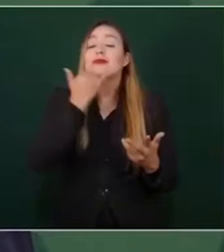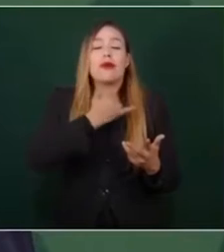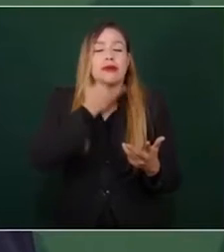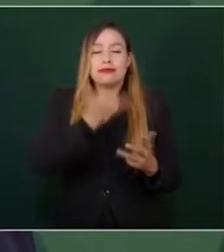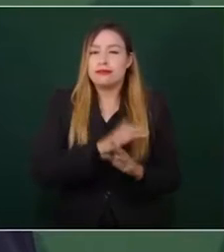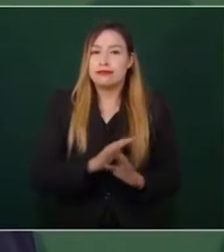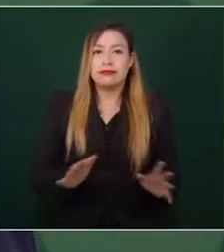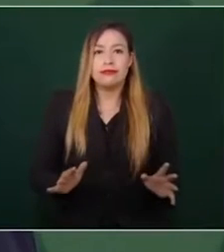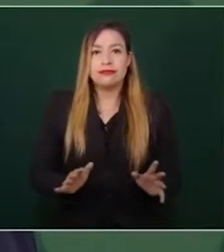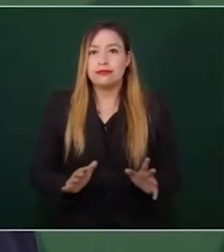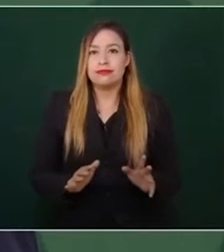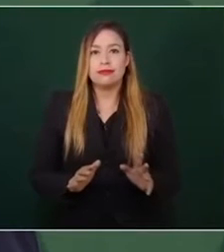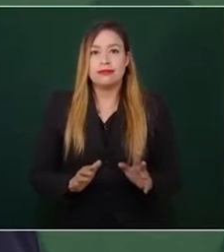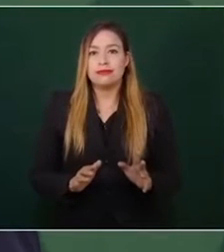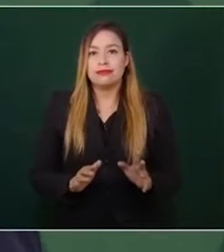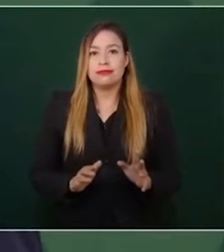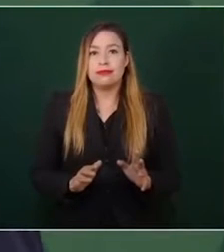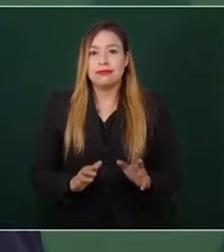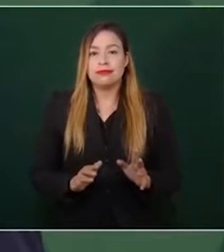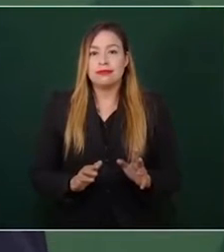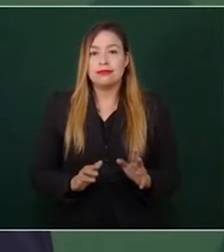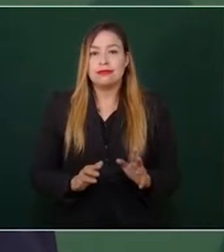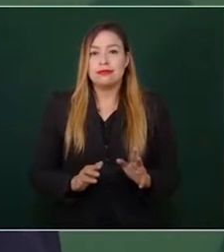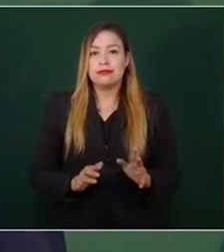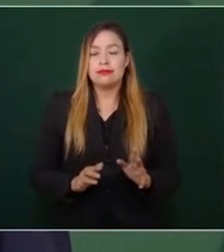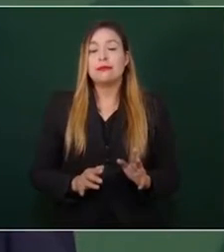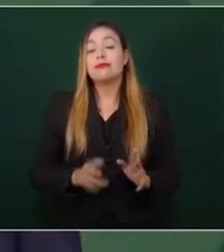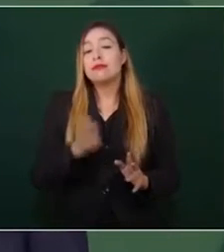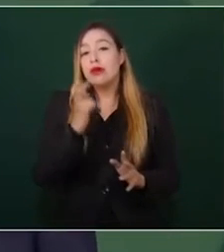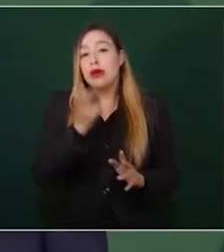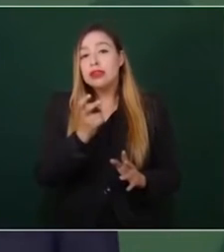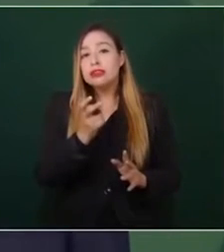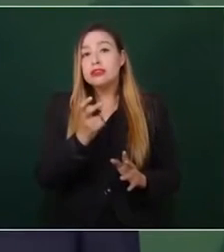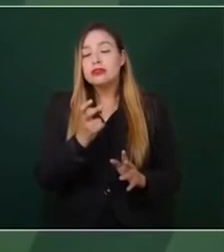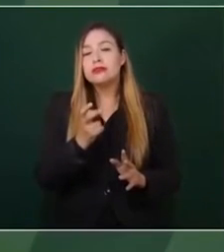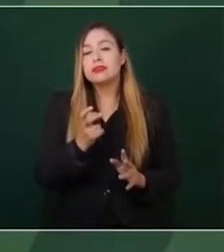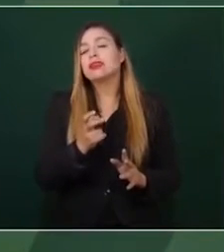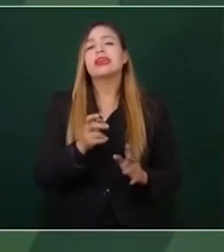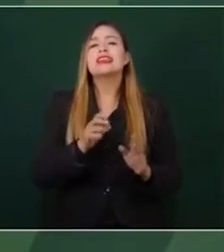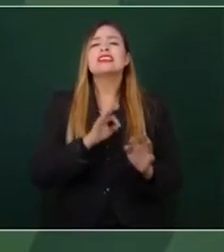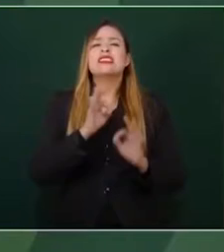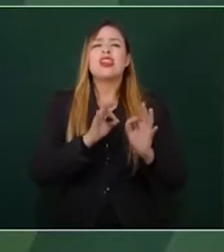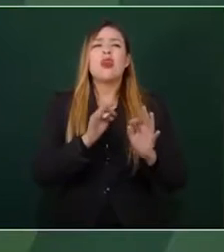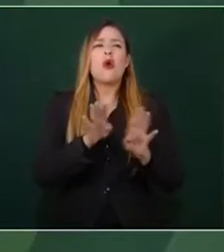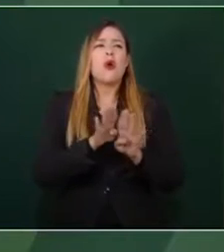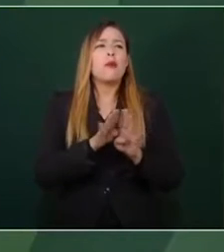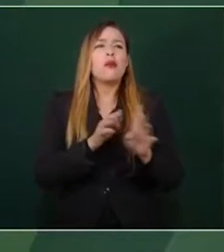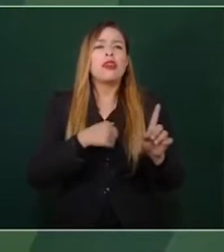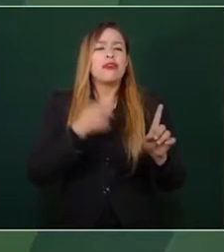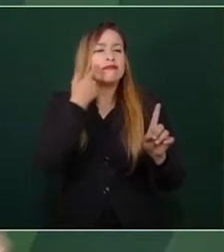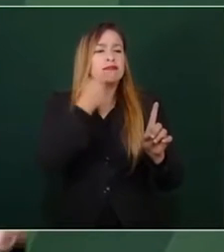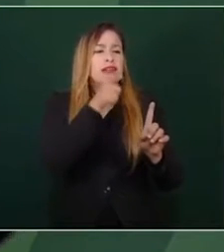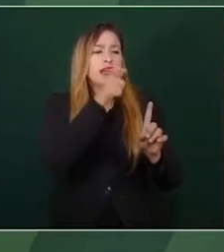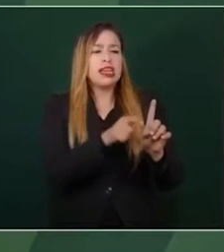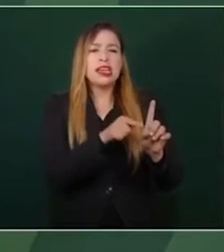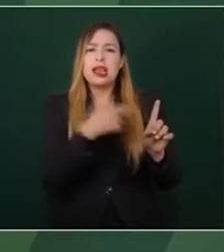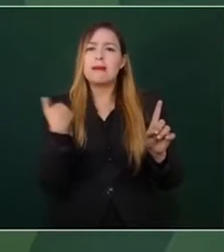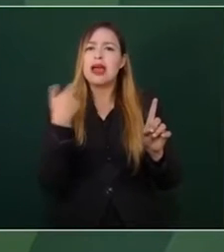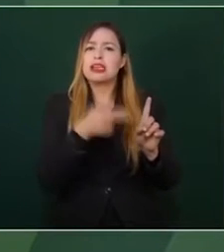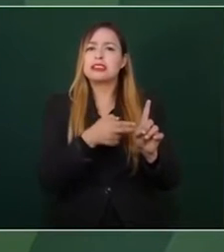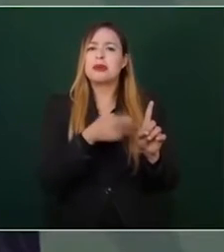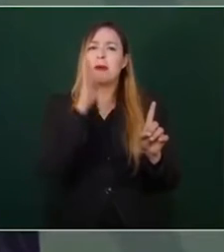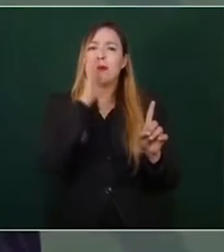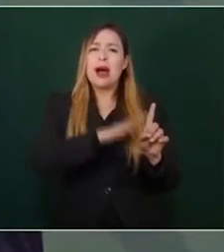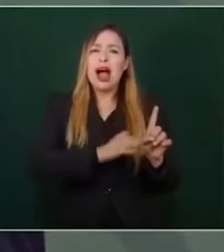Entonces, se buscó estigmatizar a los maestros, maestros